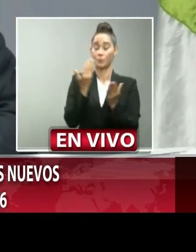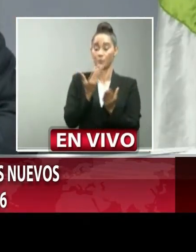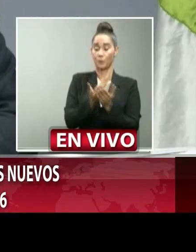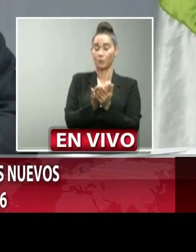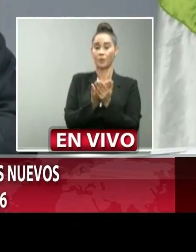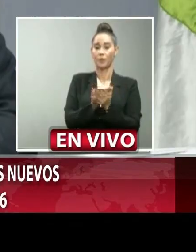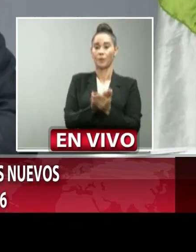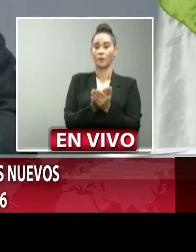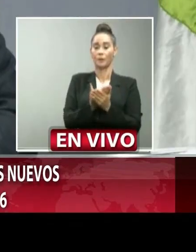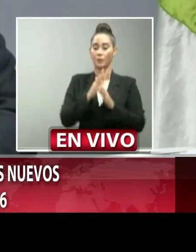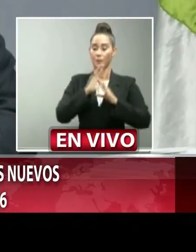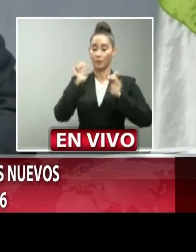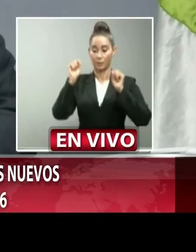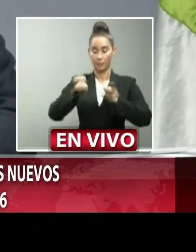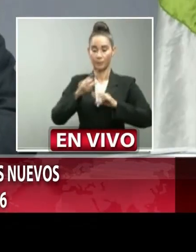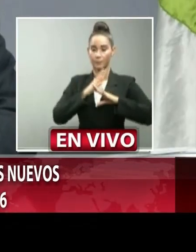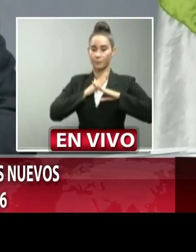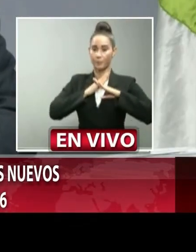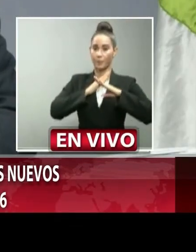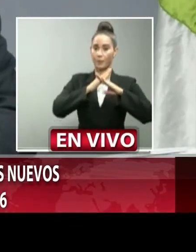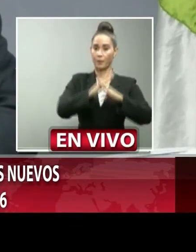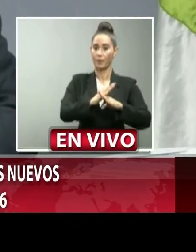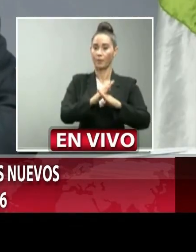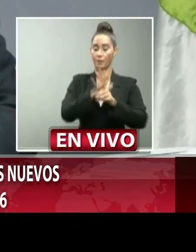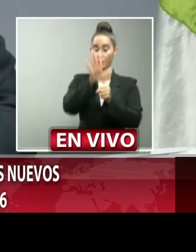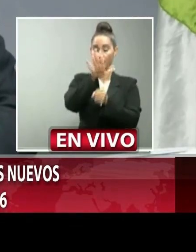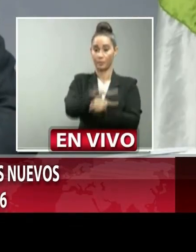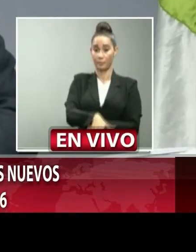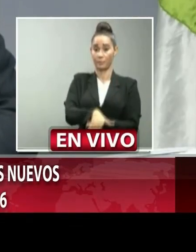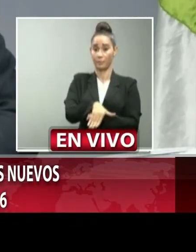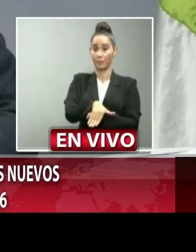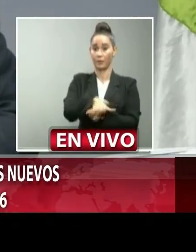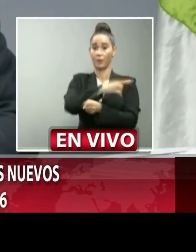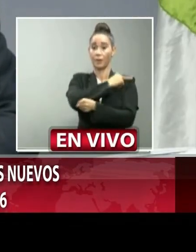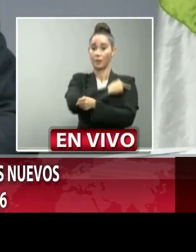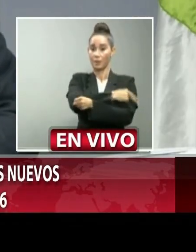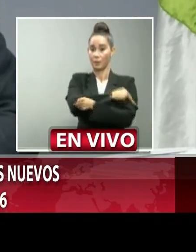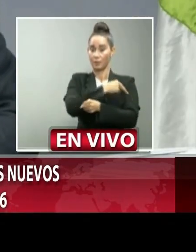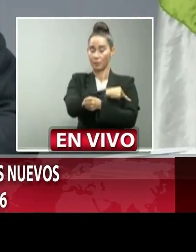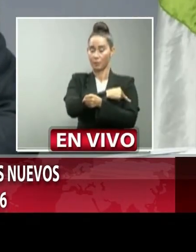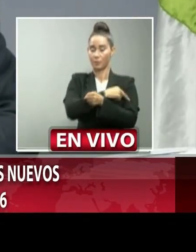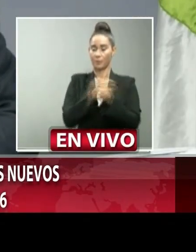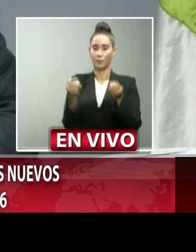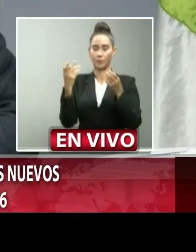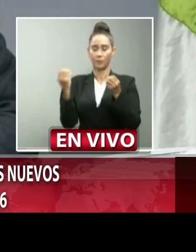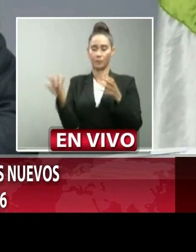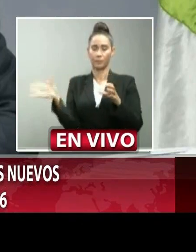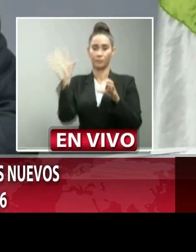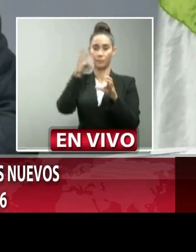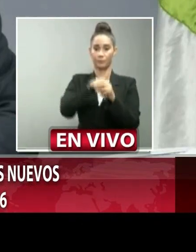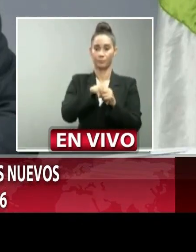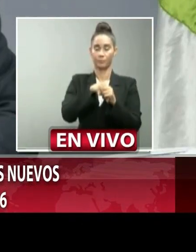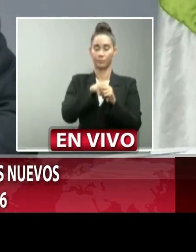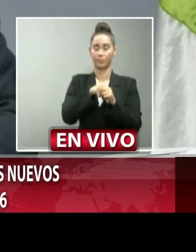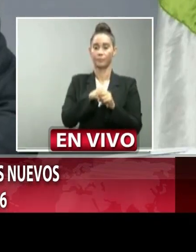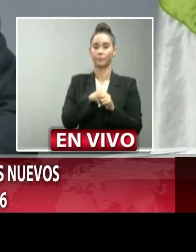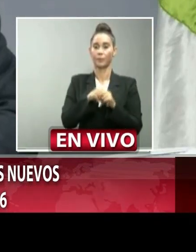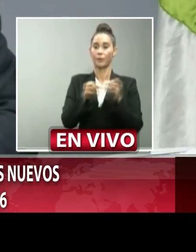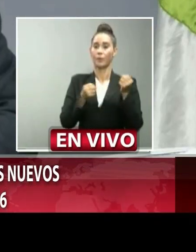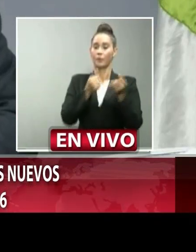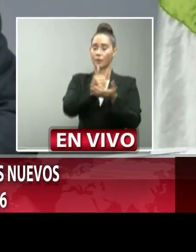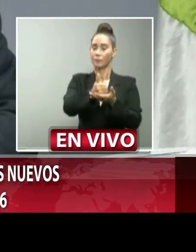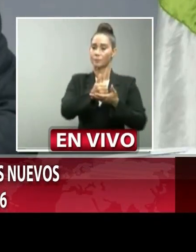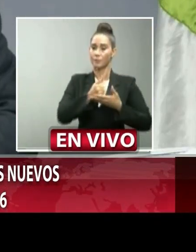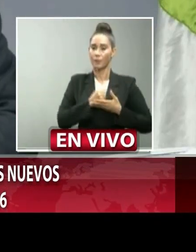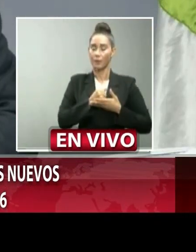la avalancha que se está dando de casos de hospitalizaciones cooperemos